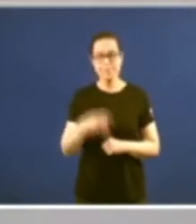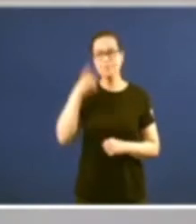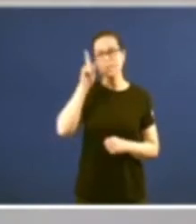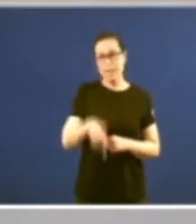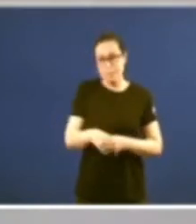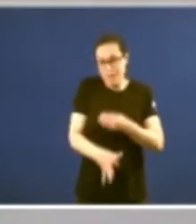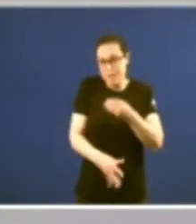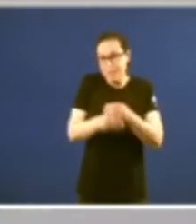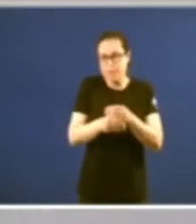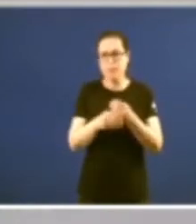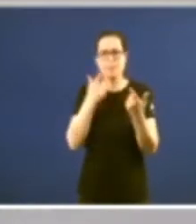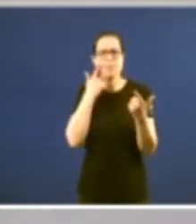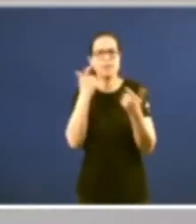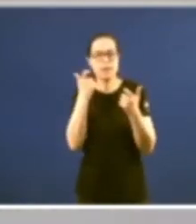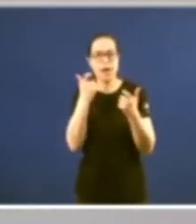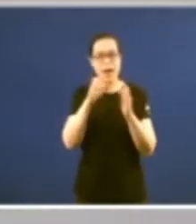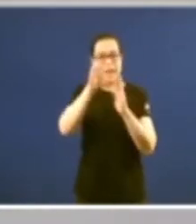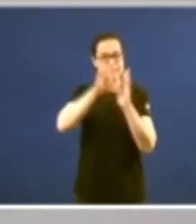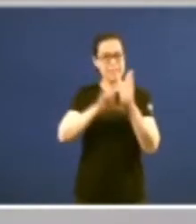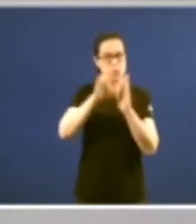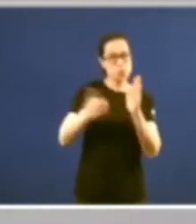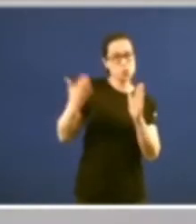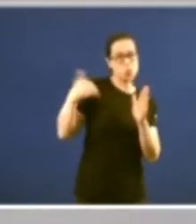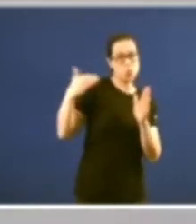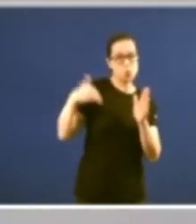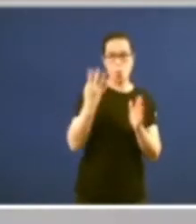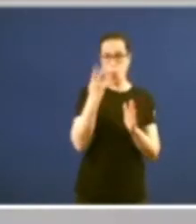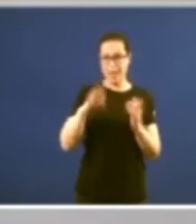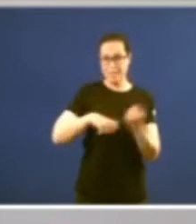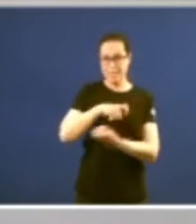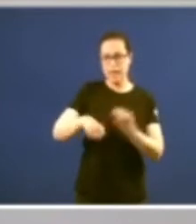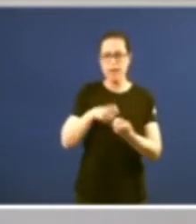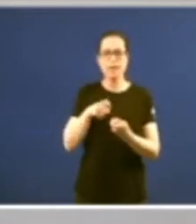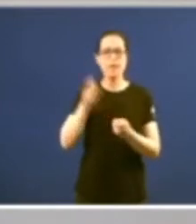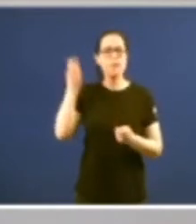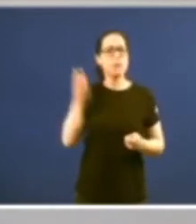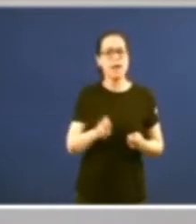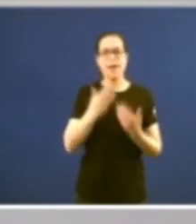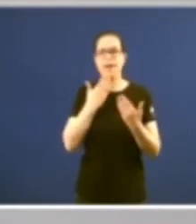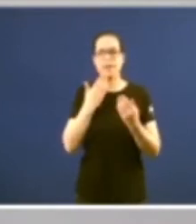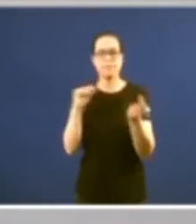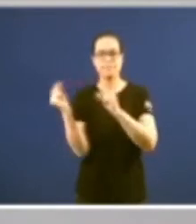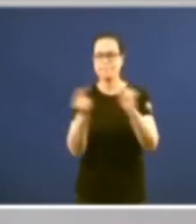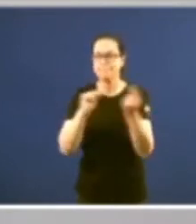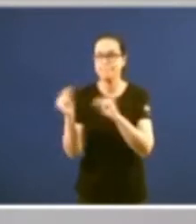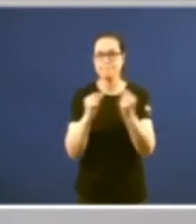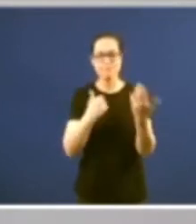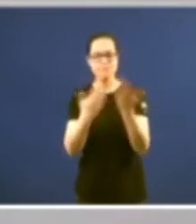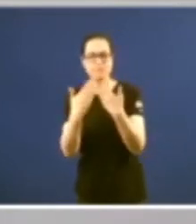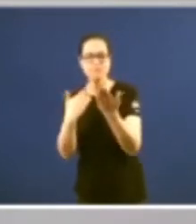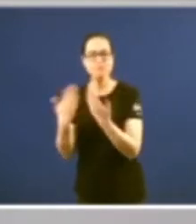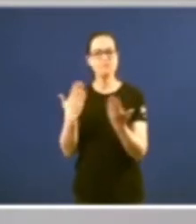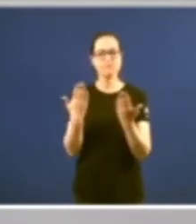como ese estatuto fue fruto del diálogo fue fruto de la concordia fue fruto de la